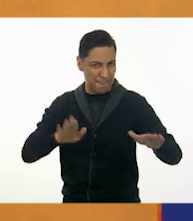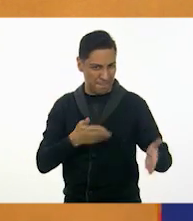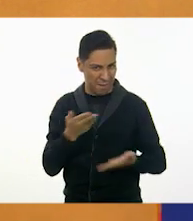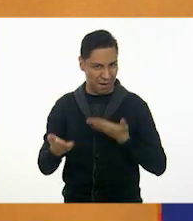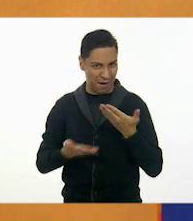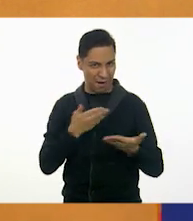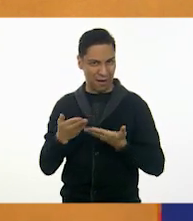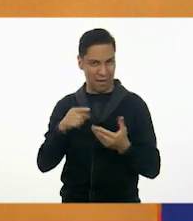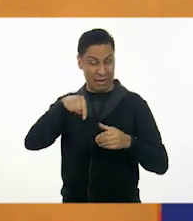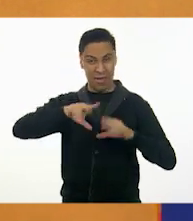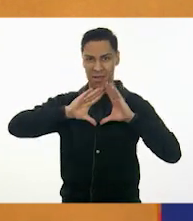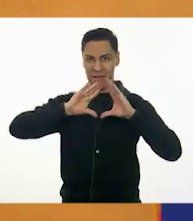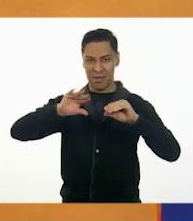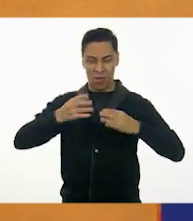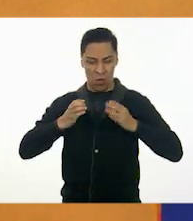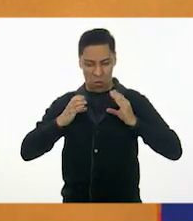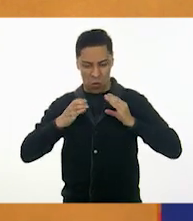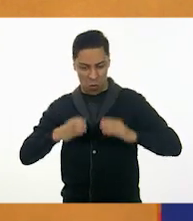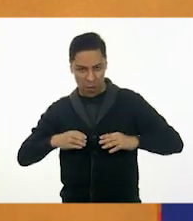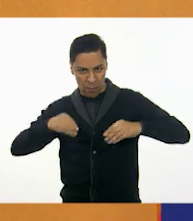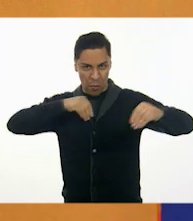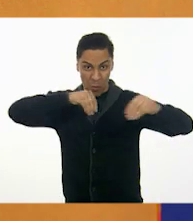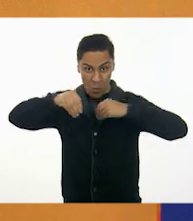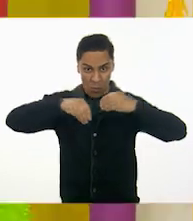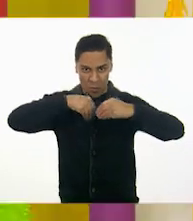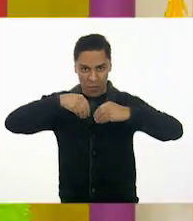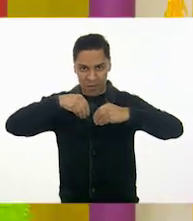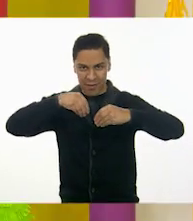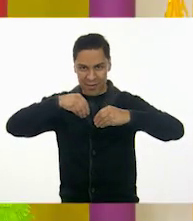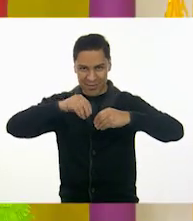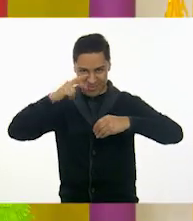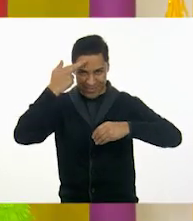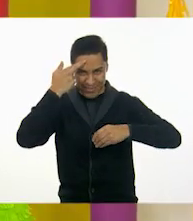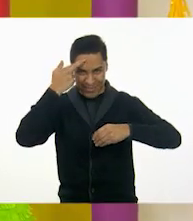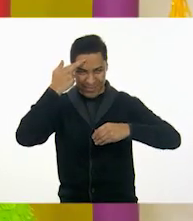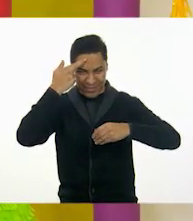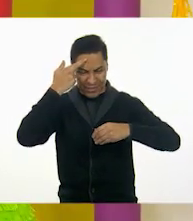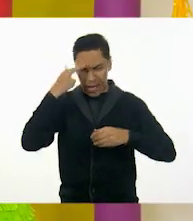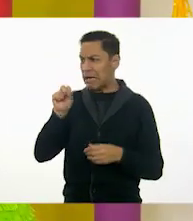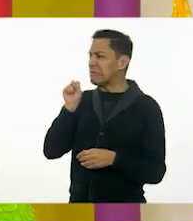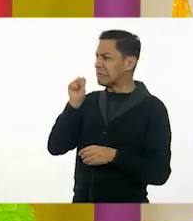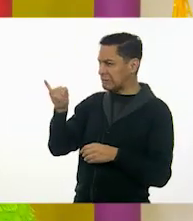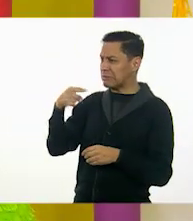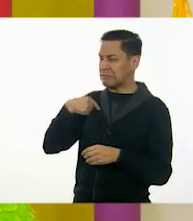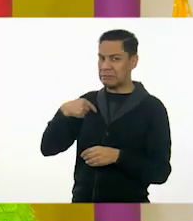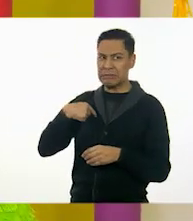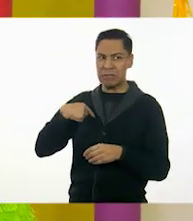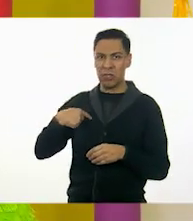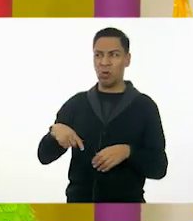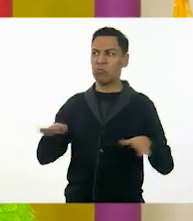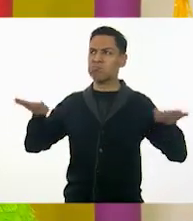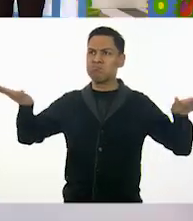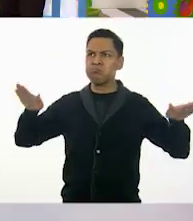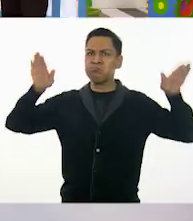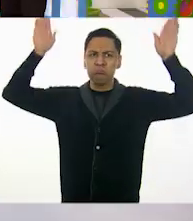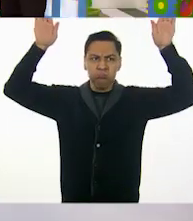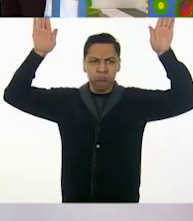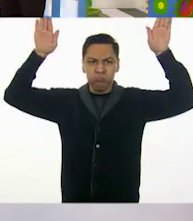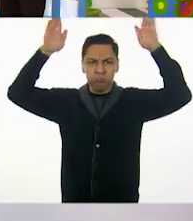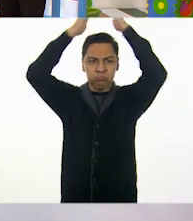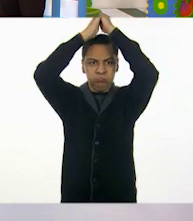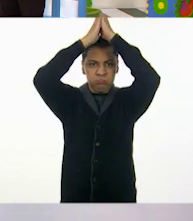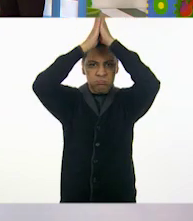el cuerpo? Y hicimos algunas formas. Exactamente. La piñata de cuatro picos o de dos